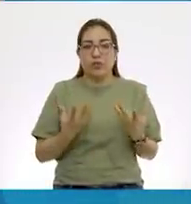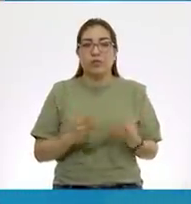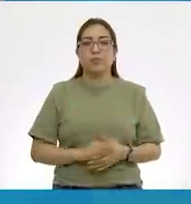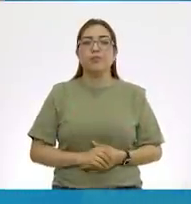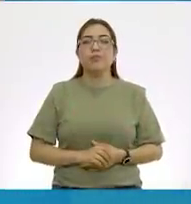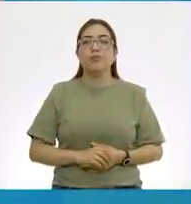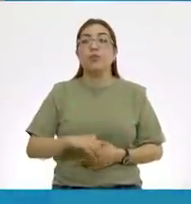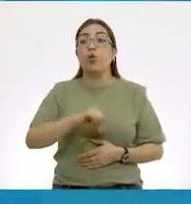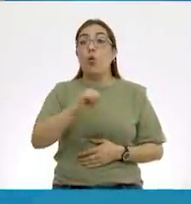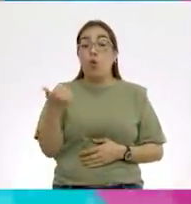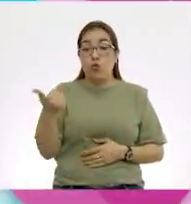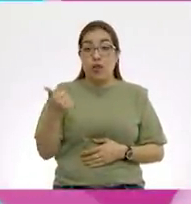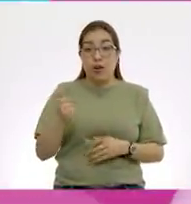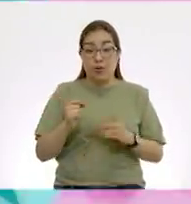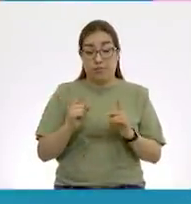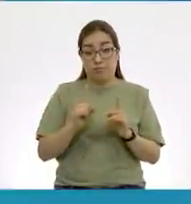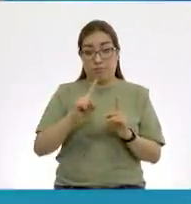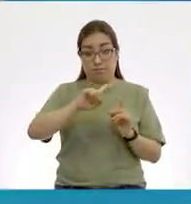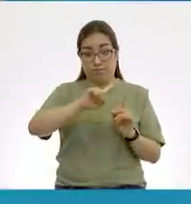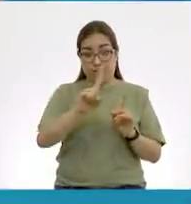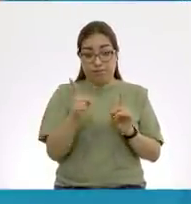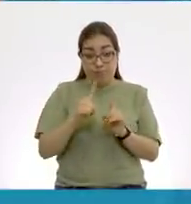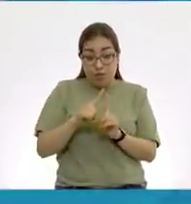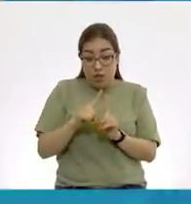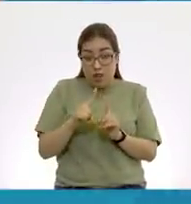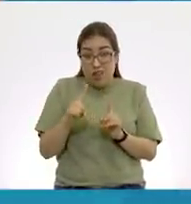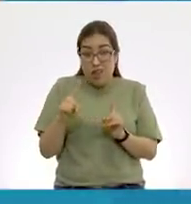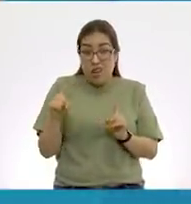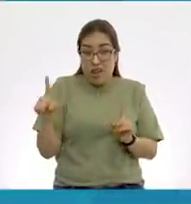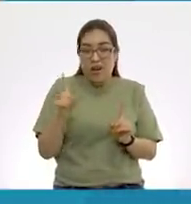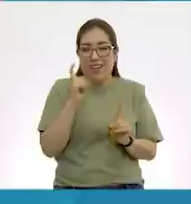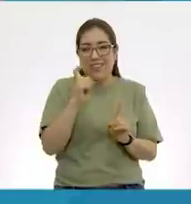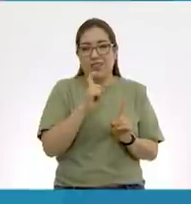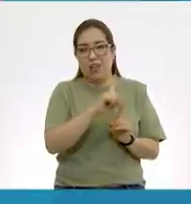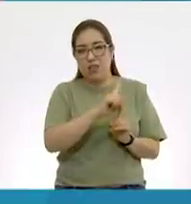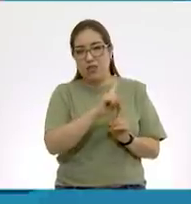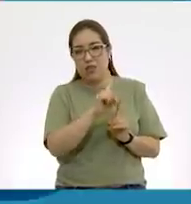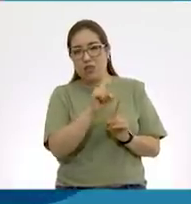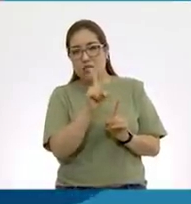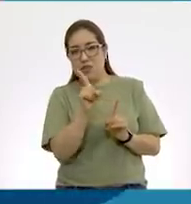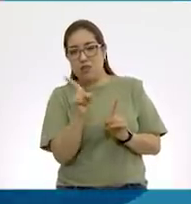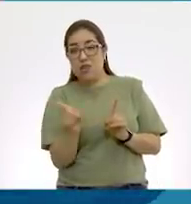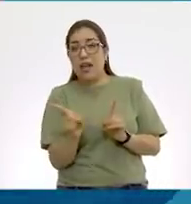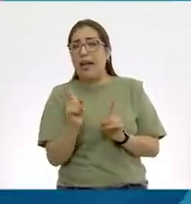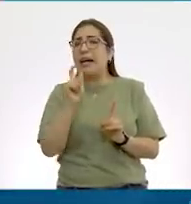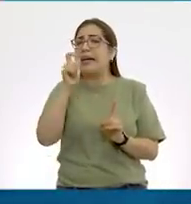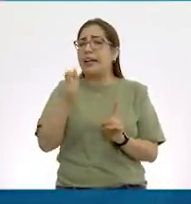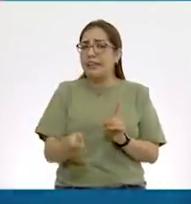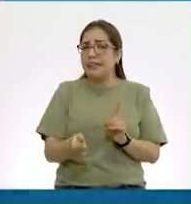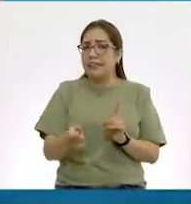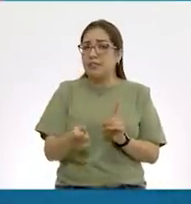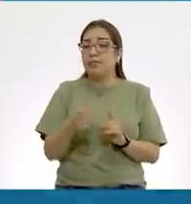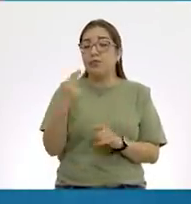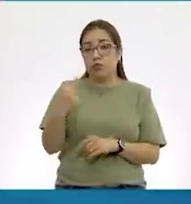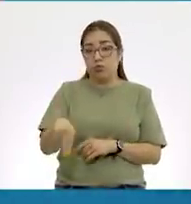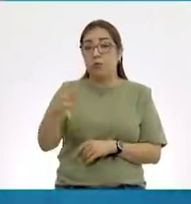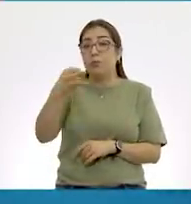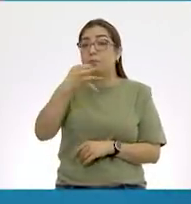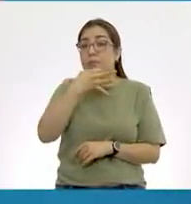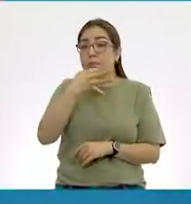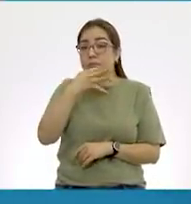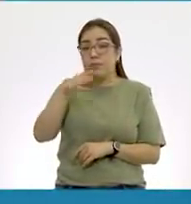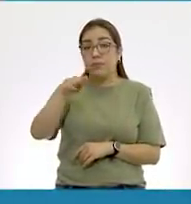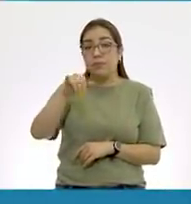La manecilla que es más grande y más larga es la manecilla que se conoce como minutero.